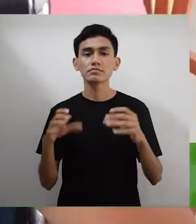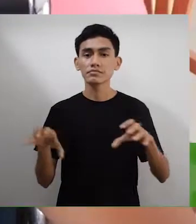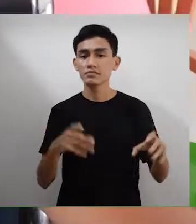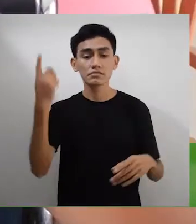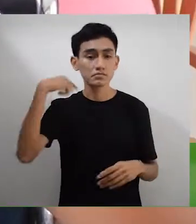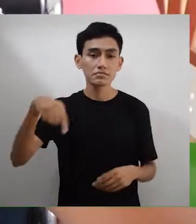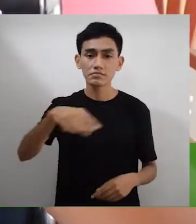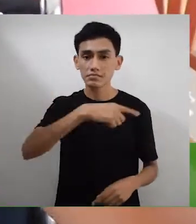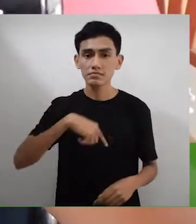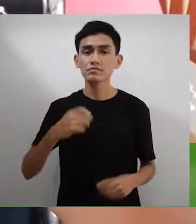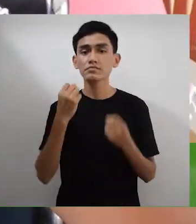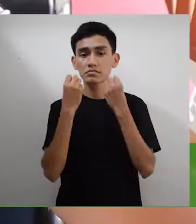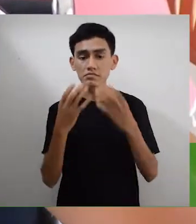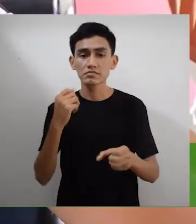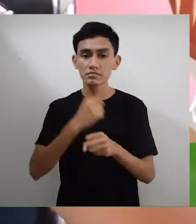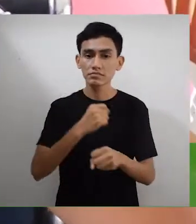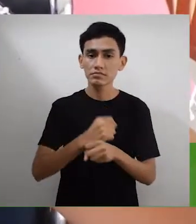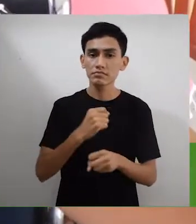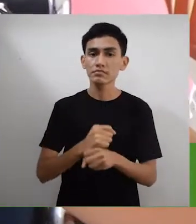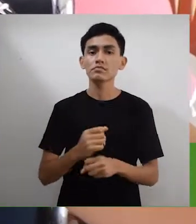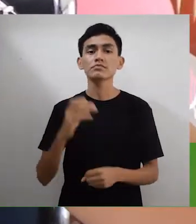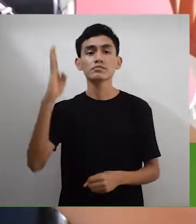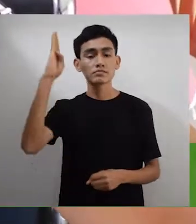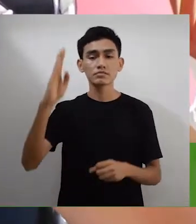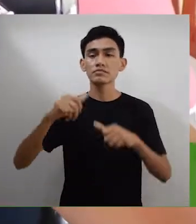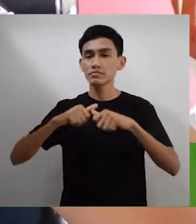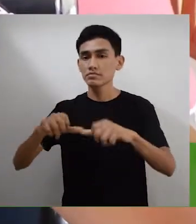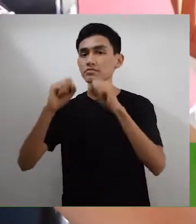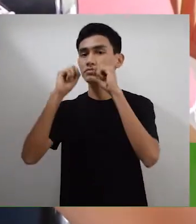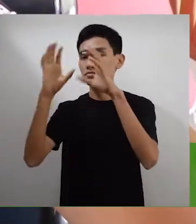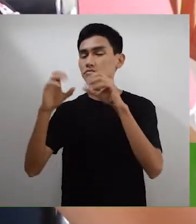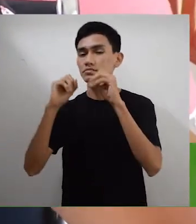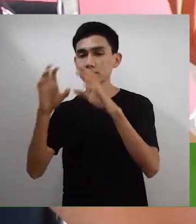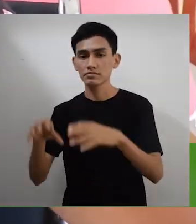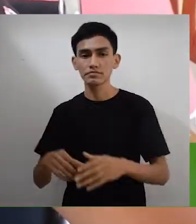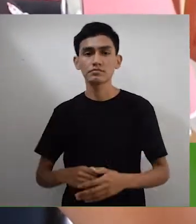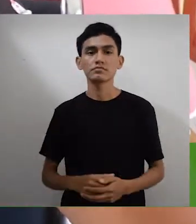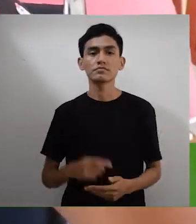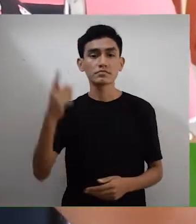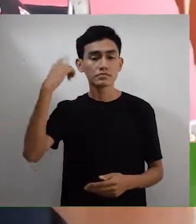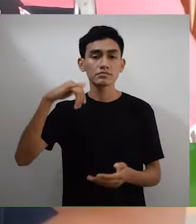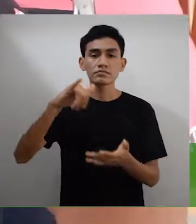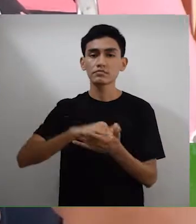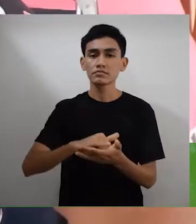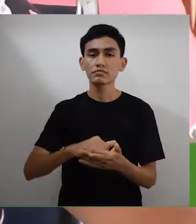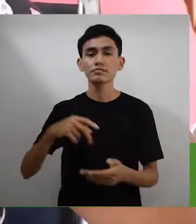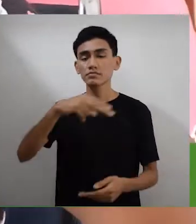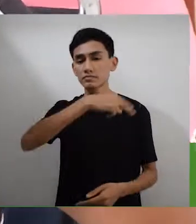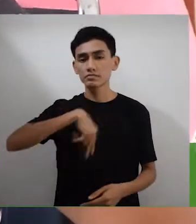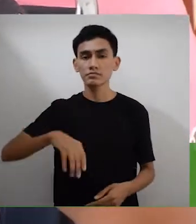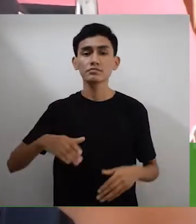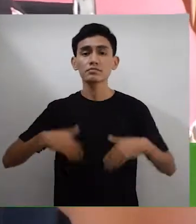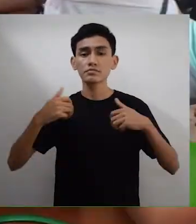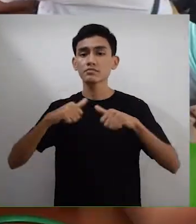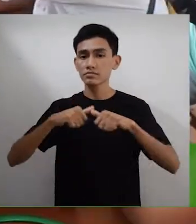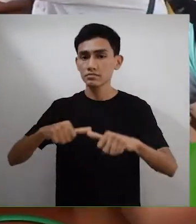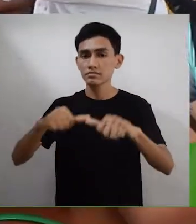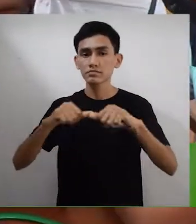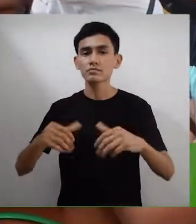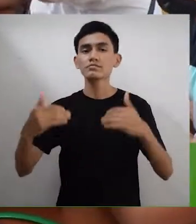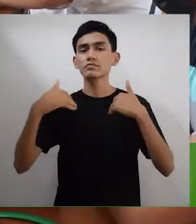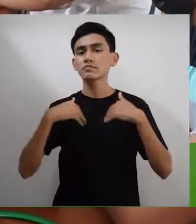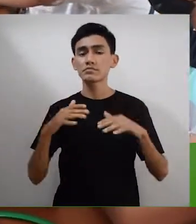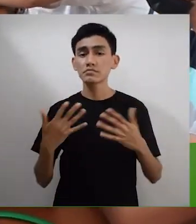Un buen trabajo que toda la vida y el tiempo que Dios le siga bendiciendo a la señorita para que nosotros podamos seguir, tener